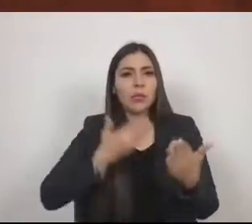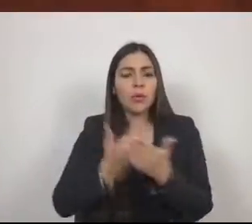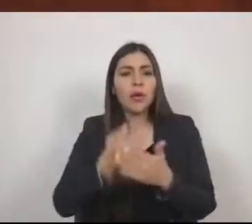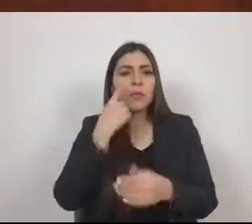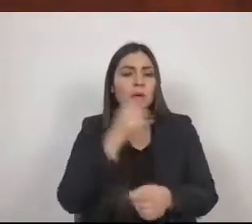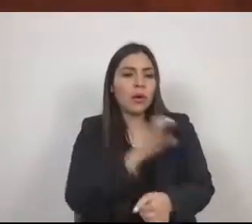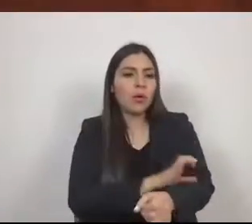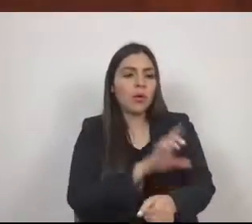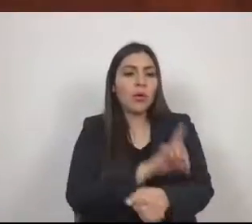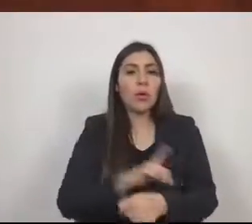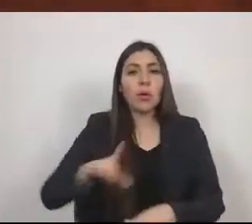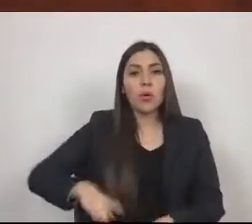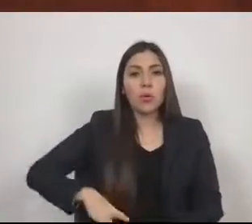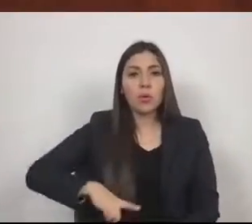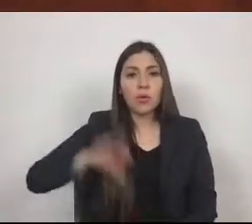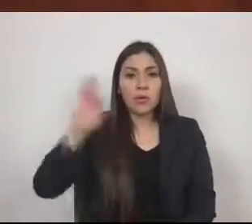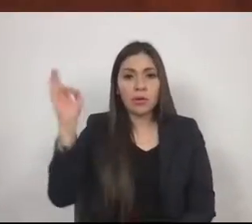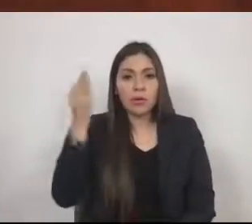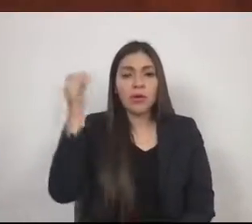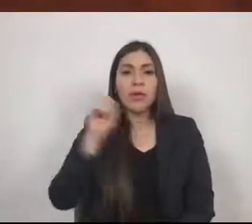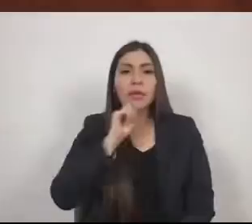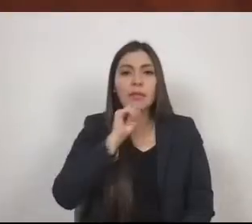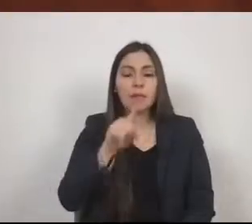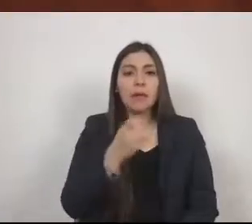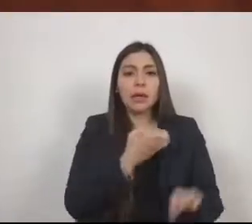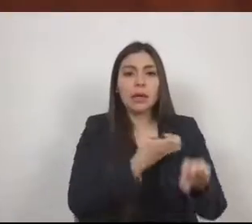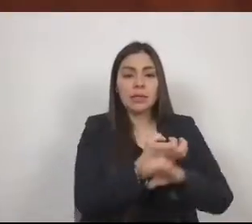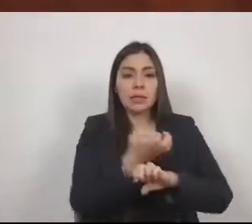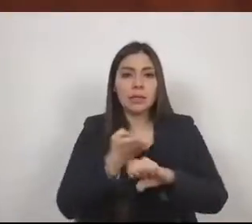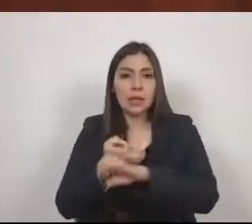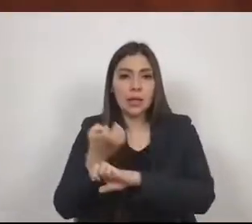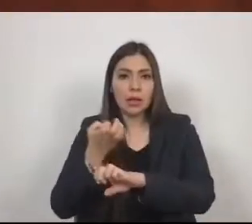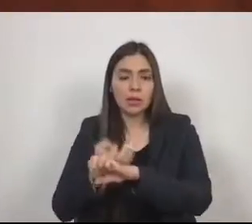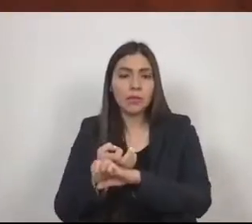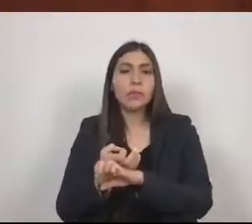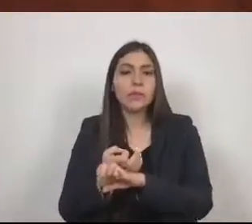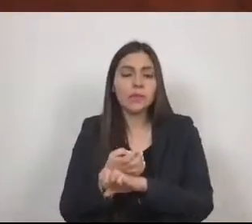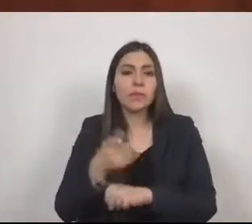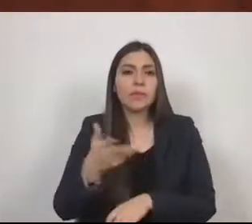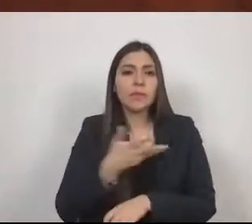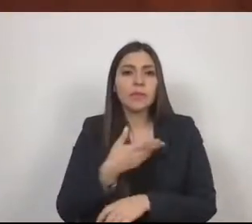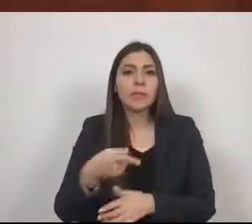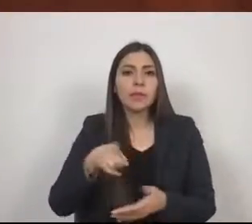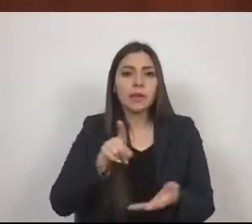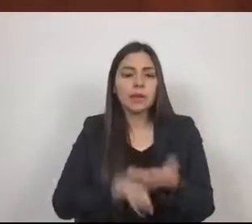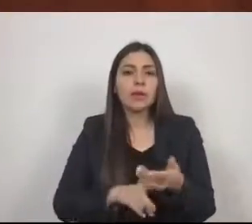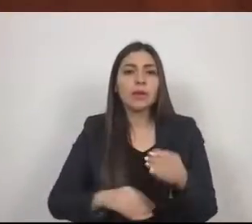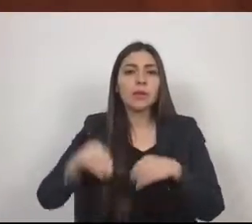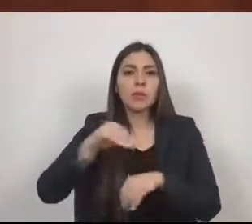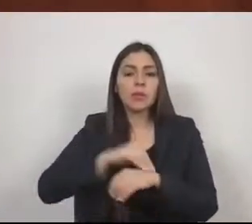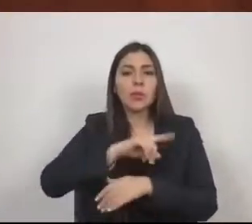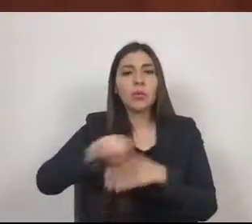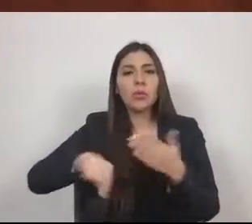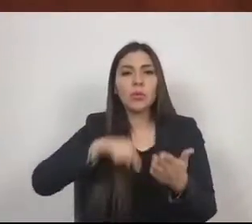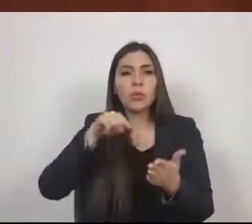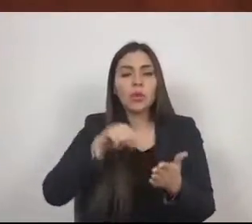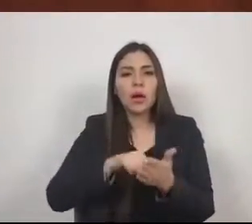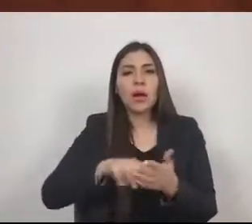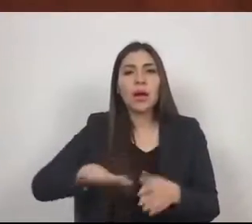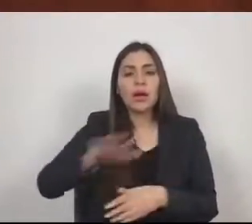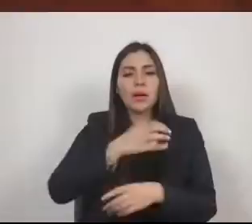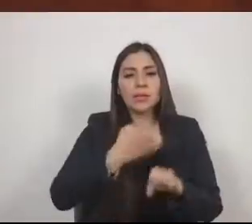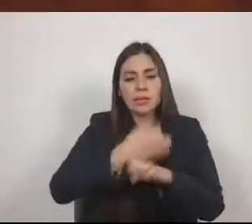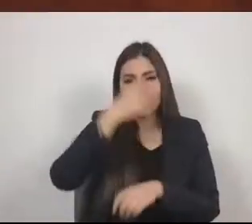la federación y las entidades federativas en donde se ubiquen las zonas metropolitanas y con ello los